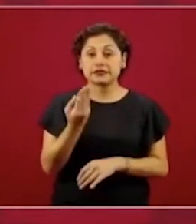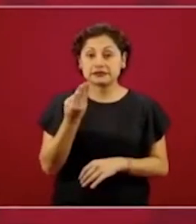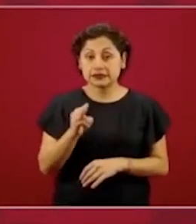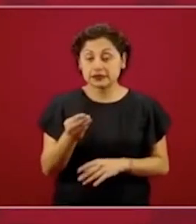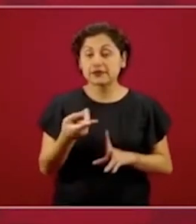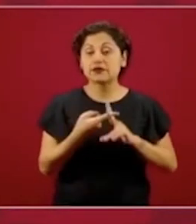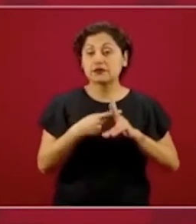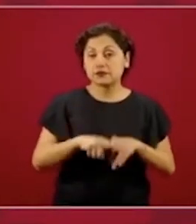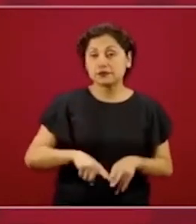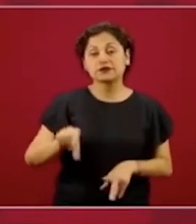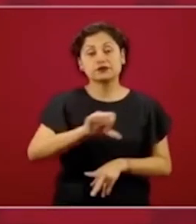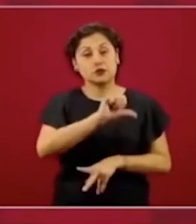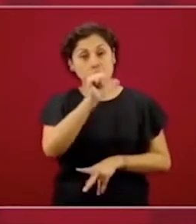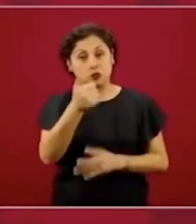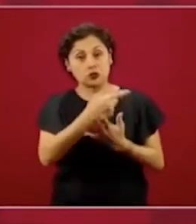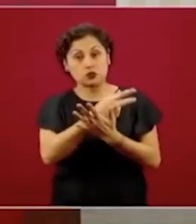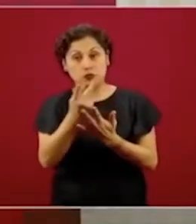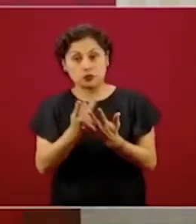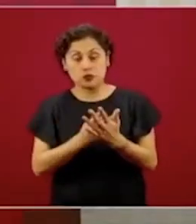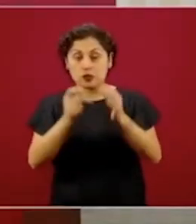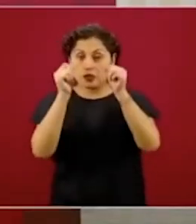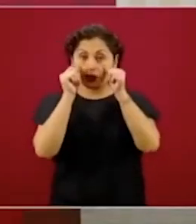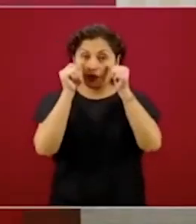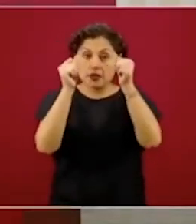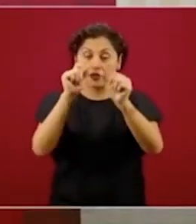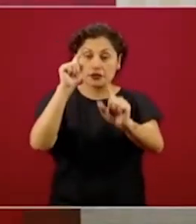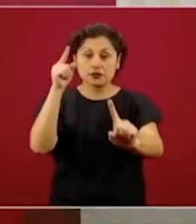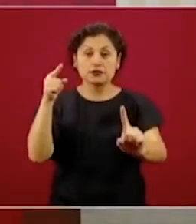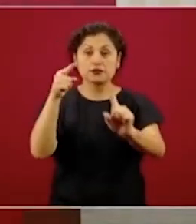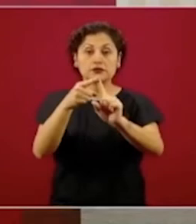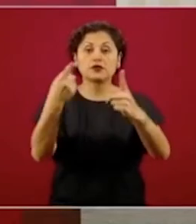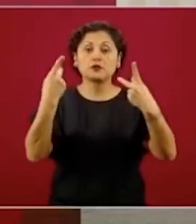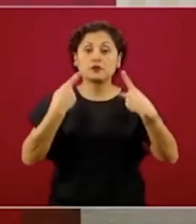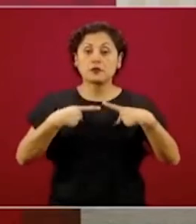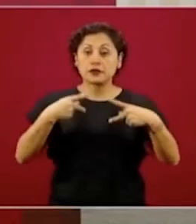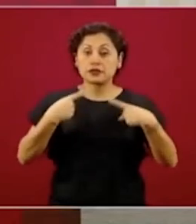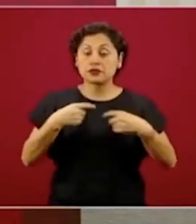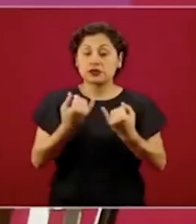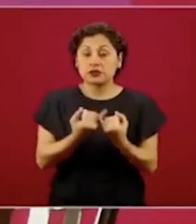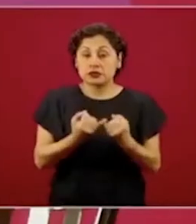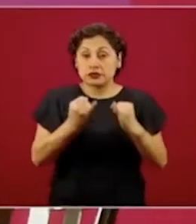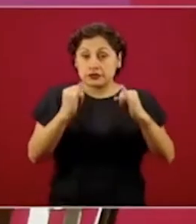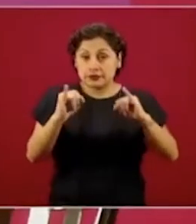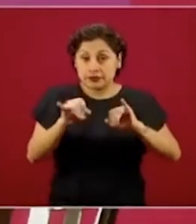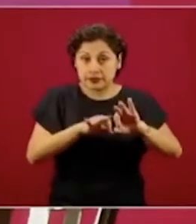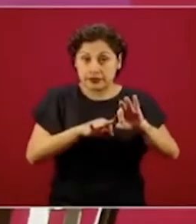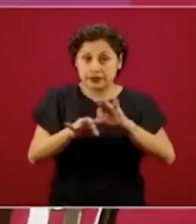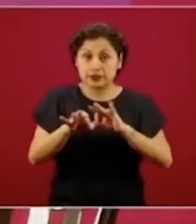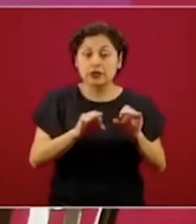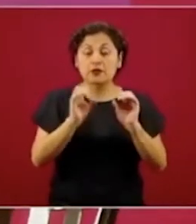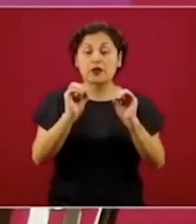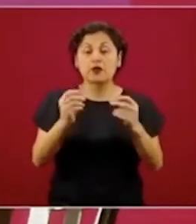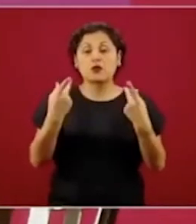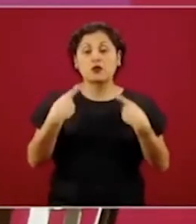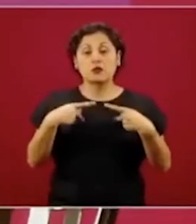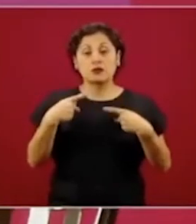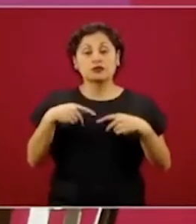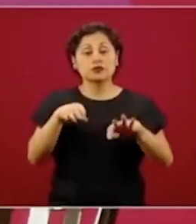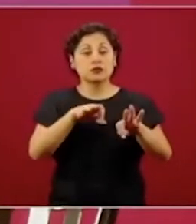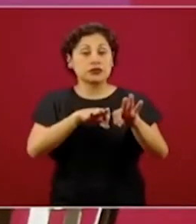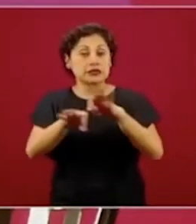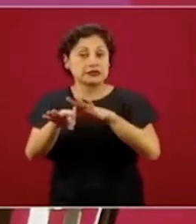personas trabajadoras del hogar y a los trabajadores independientes, ambos grupos registrados